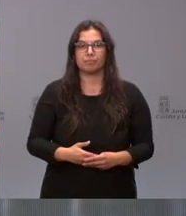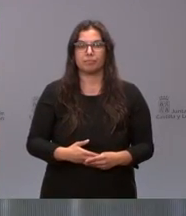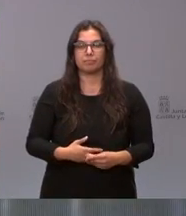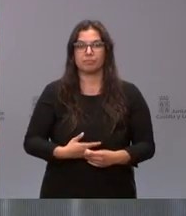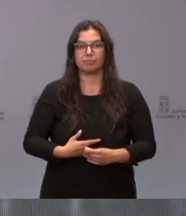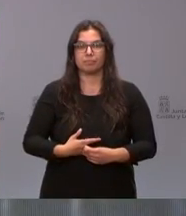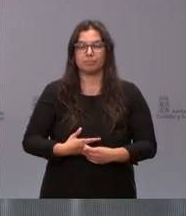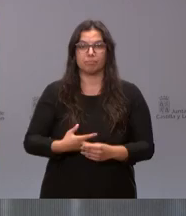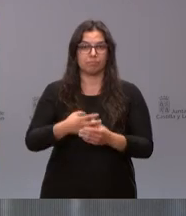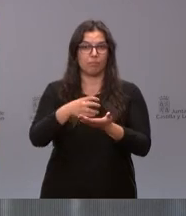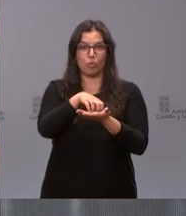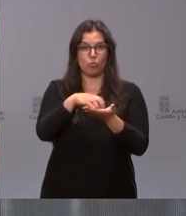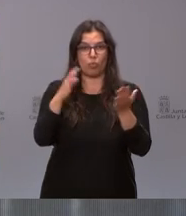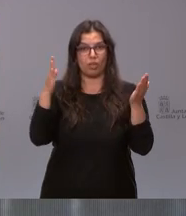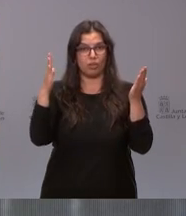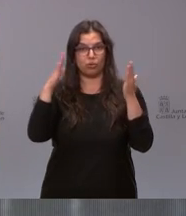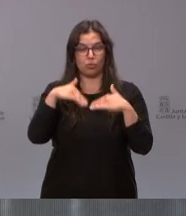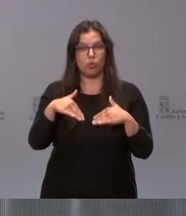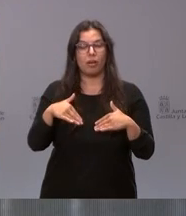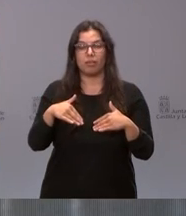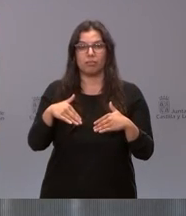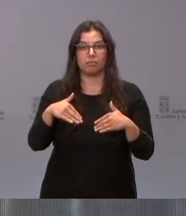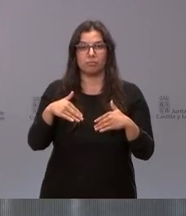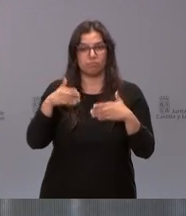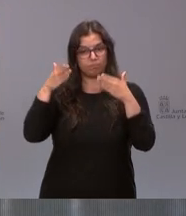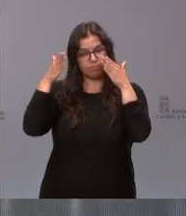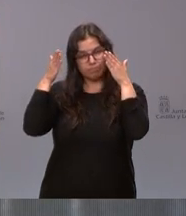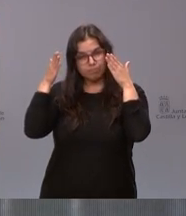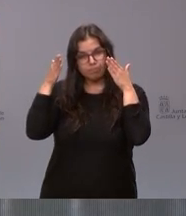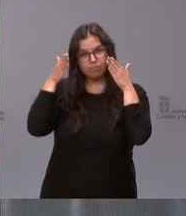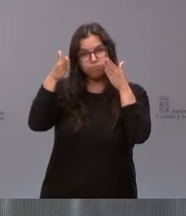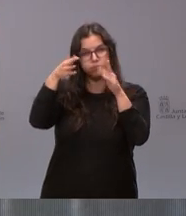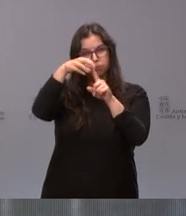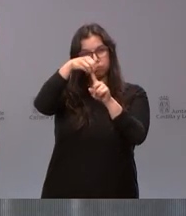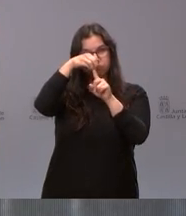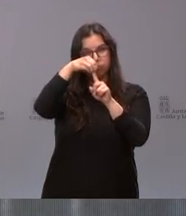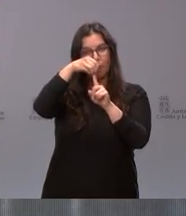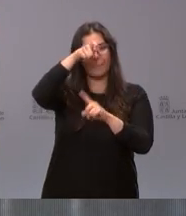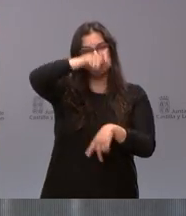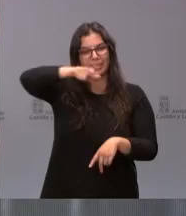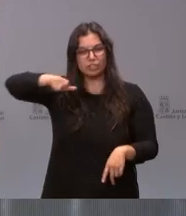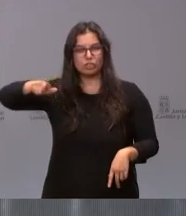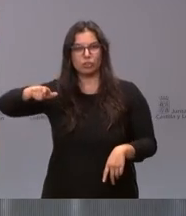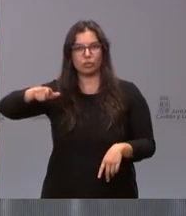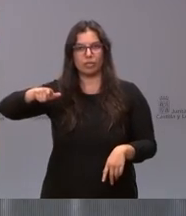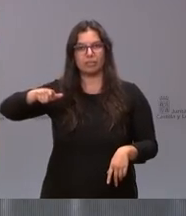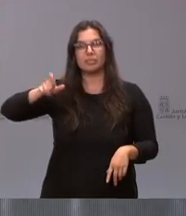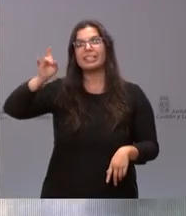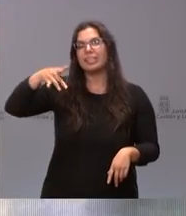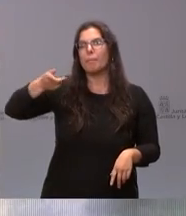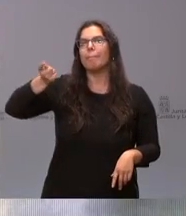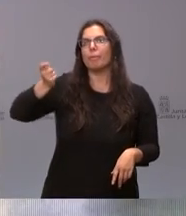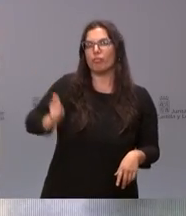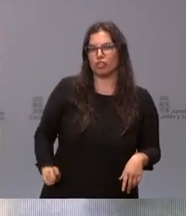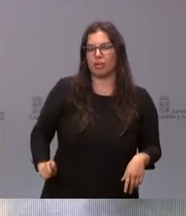sin duda en el centro de las personas a los profesionales ¿no?